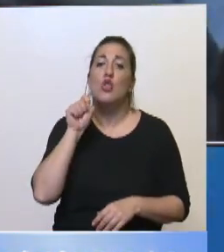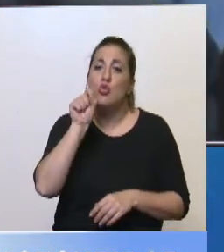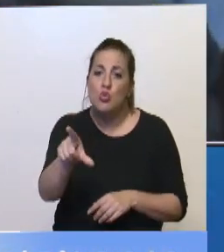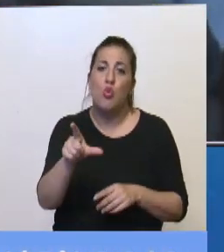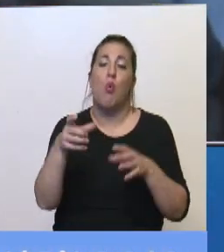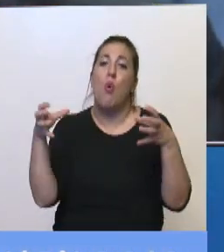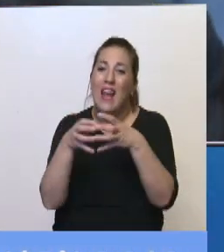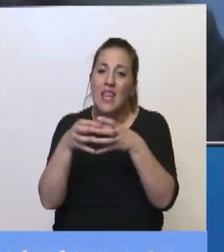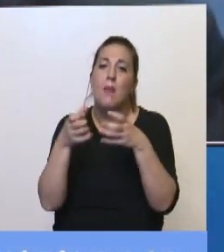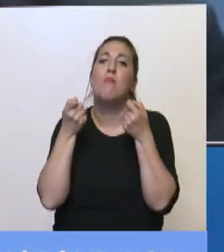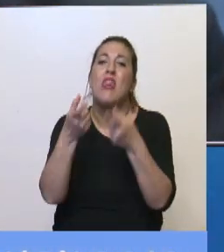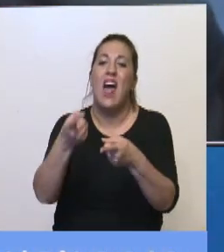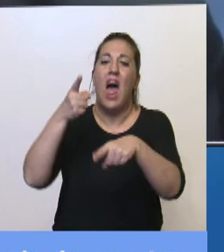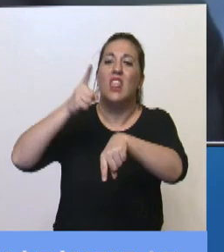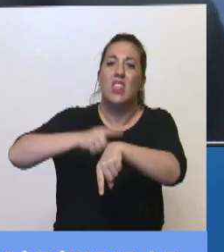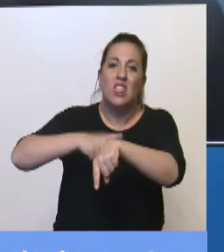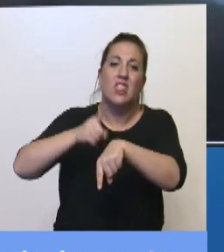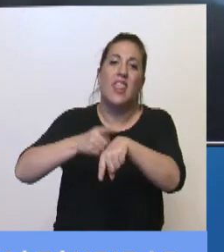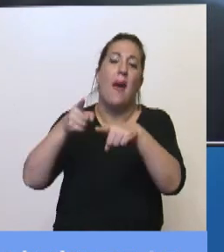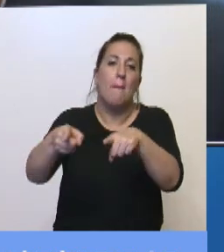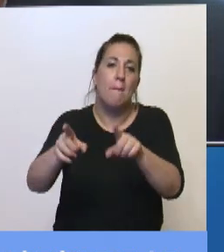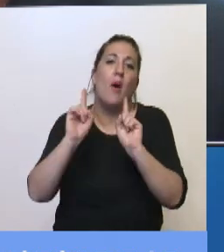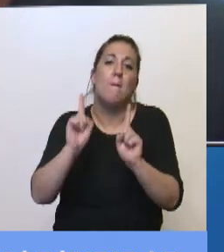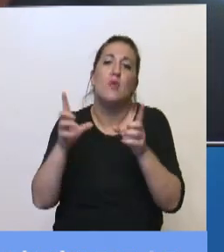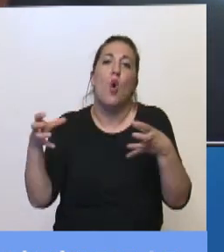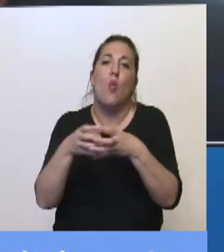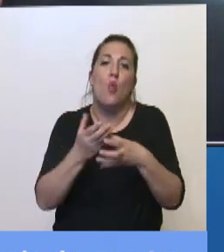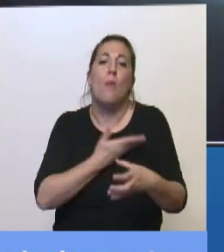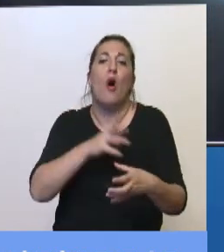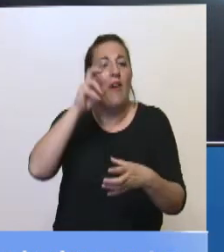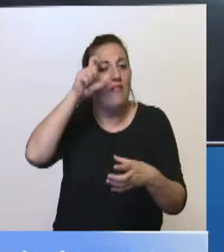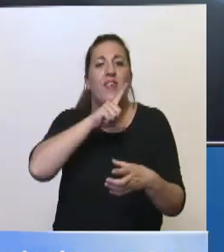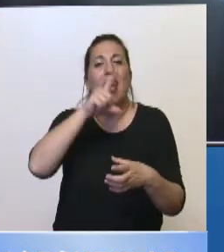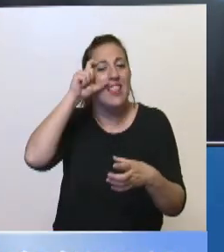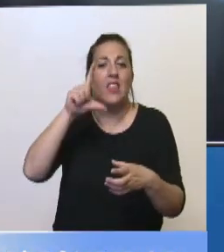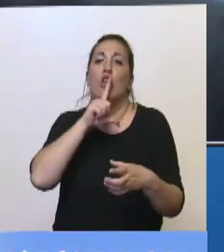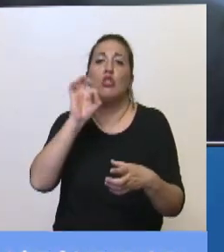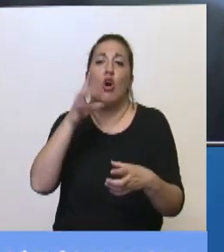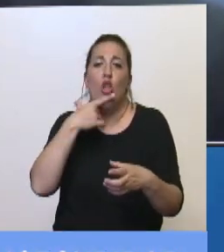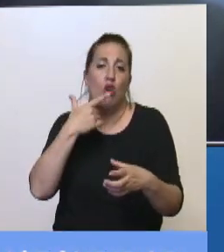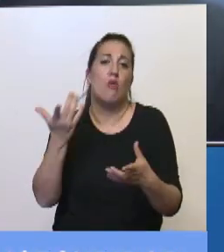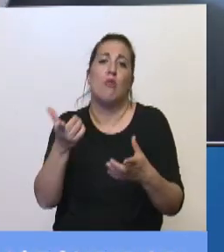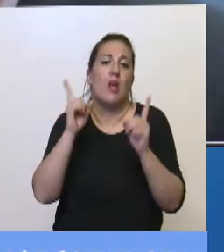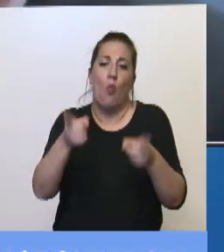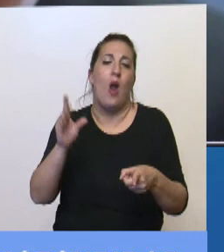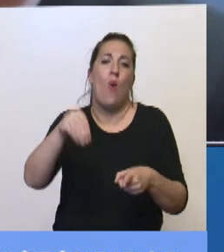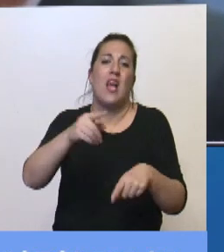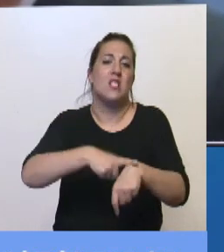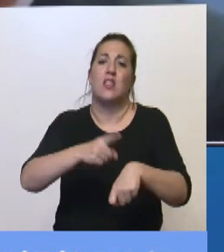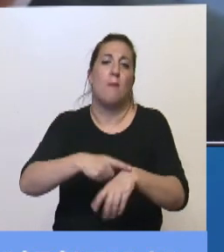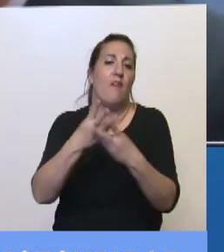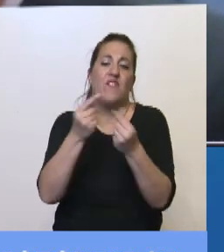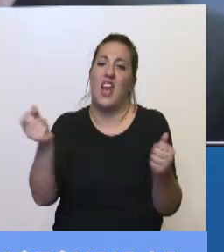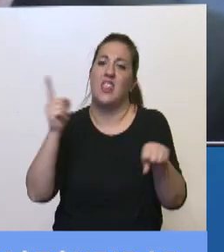su bloque que le den todo el tiempo que tiene el bloque del frente de todos y así dudo que también le alcance. Así que